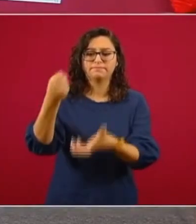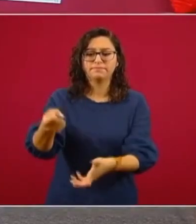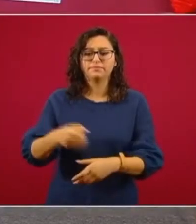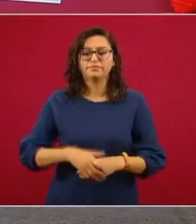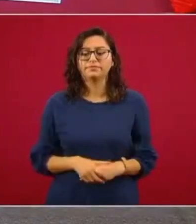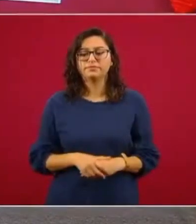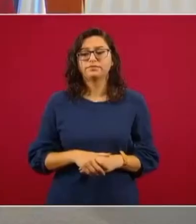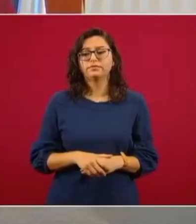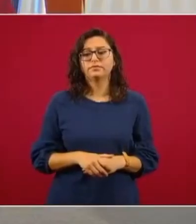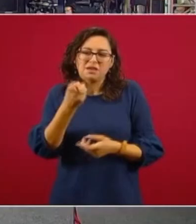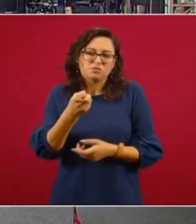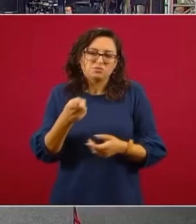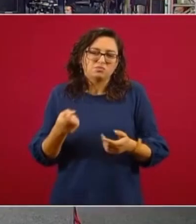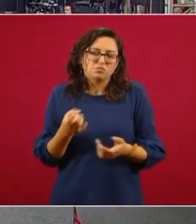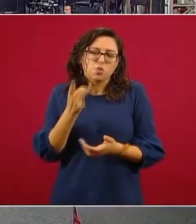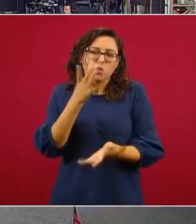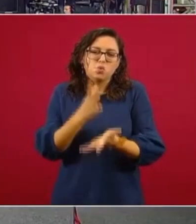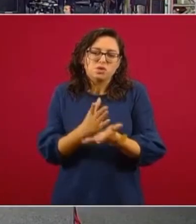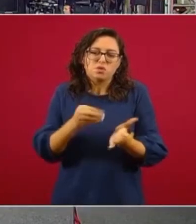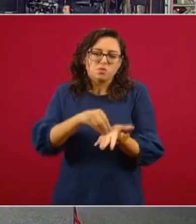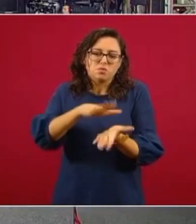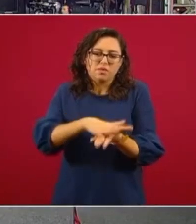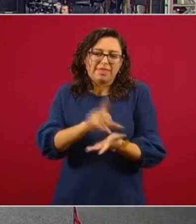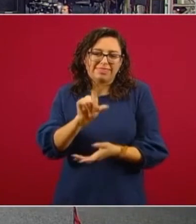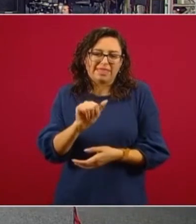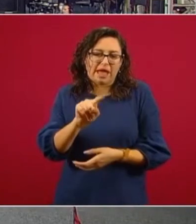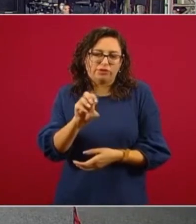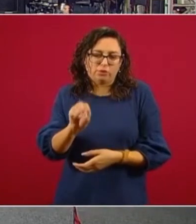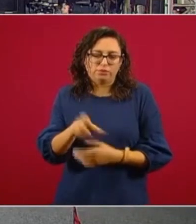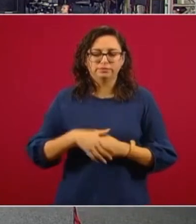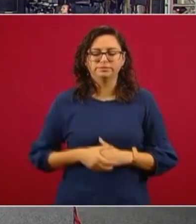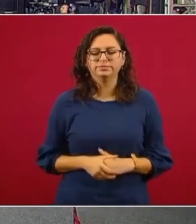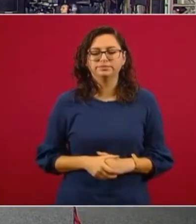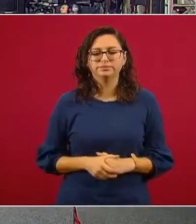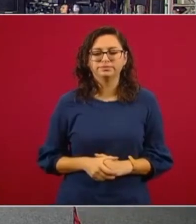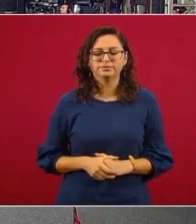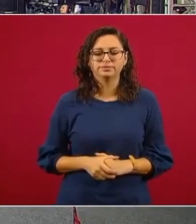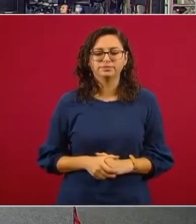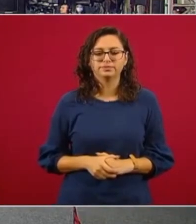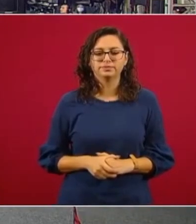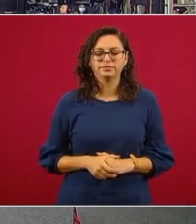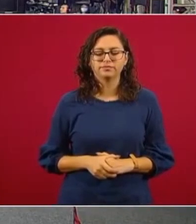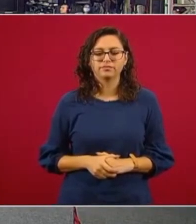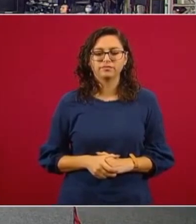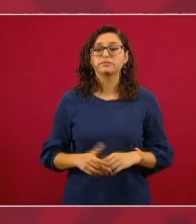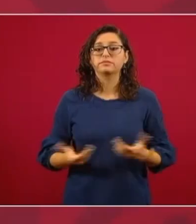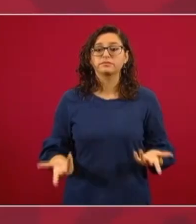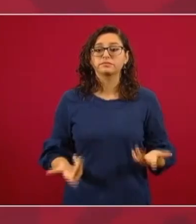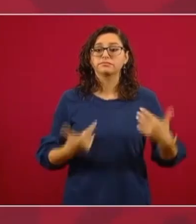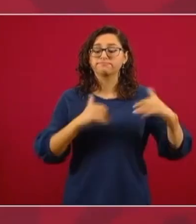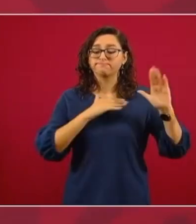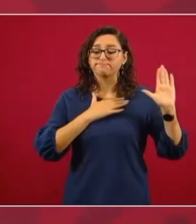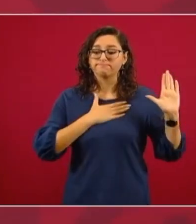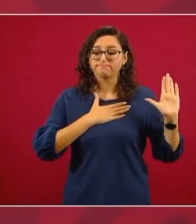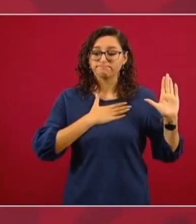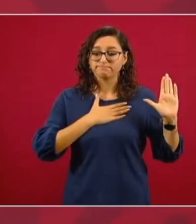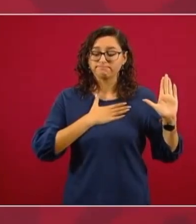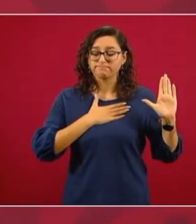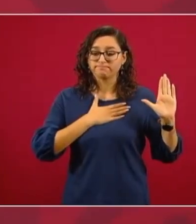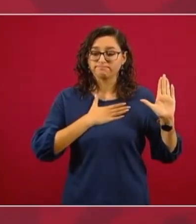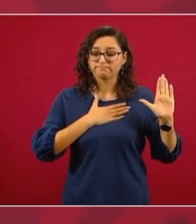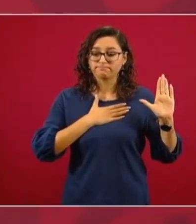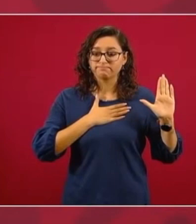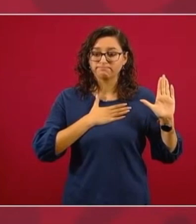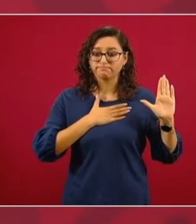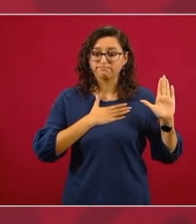combustibles. El gasto destinado a la presidencia bajará un 15.3 por ciento para priorizar otras